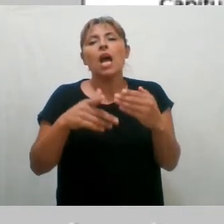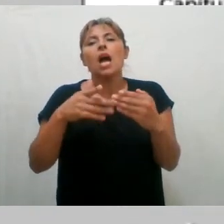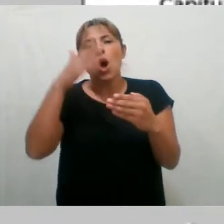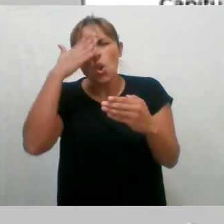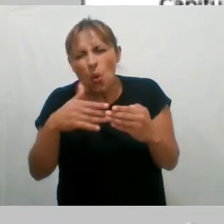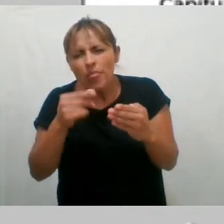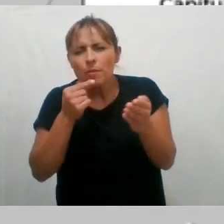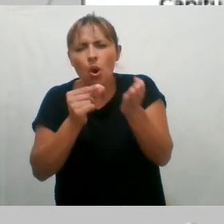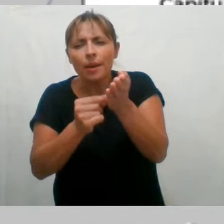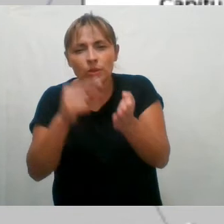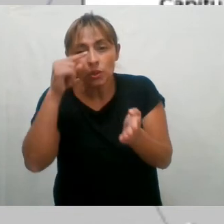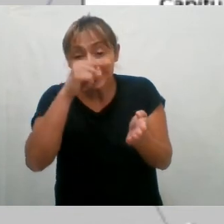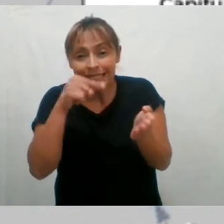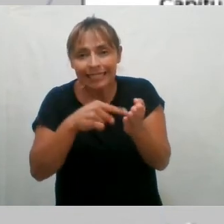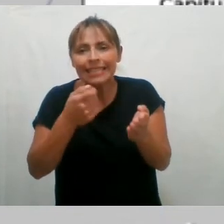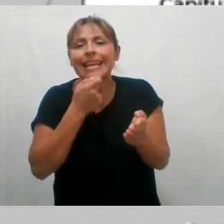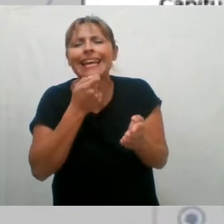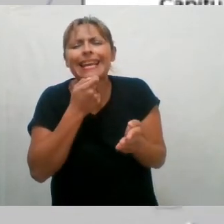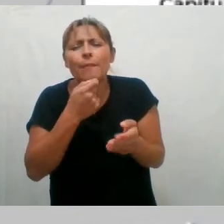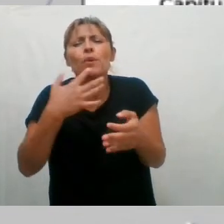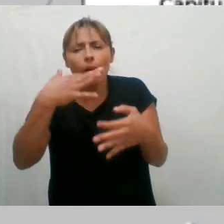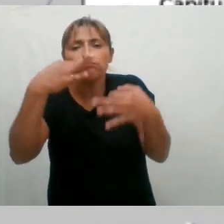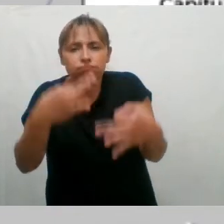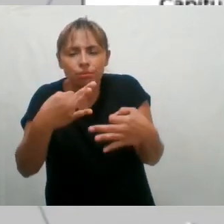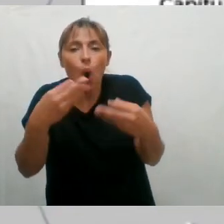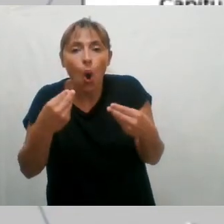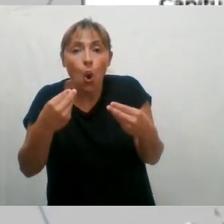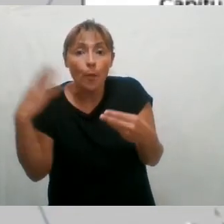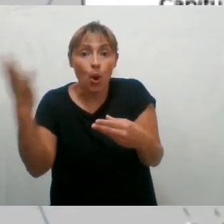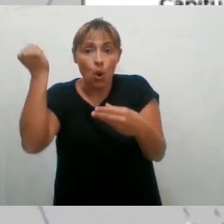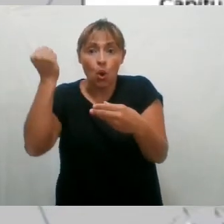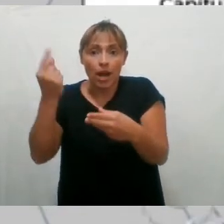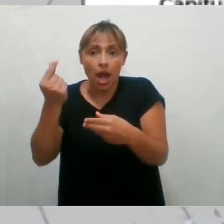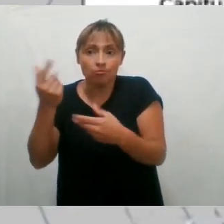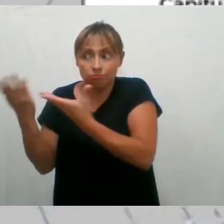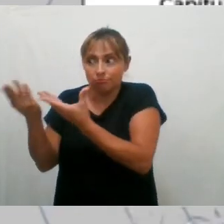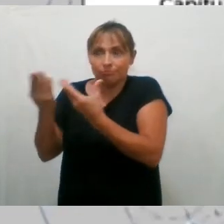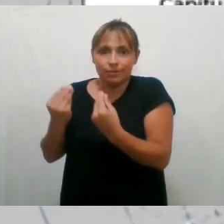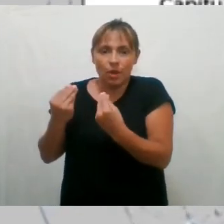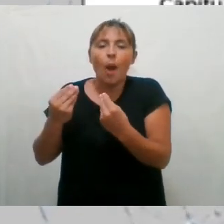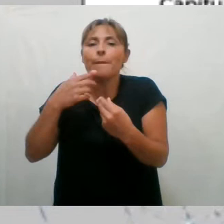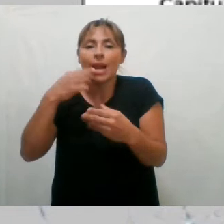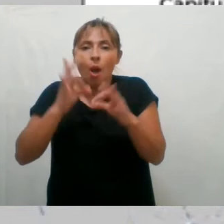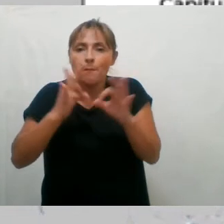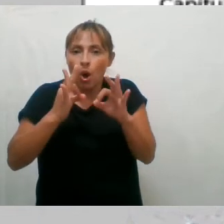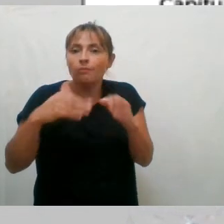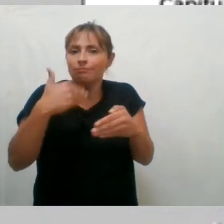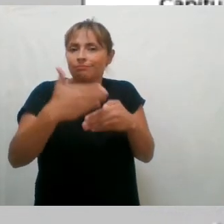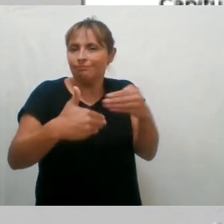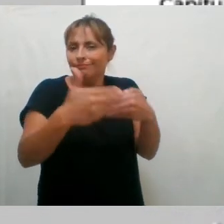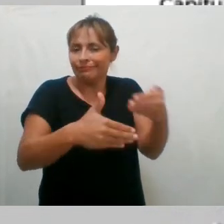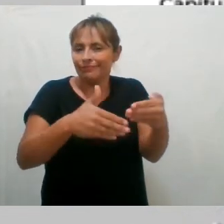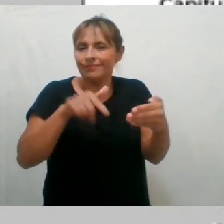concretos cómo hemos logrado llevar adelante algunos financiamientos de determinada idea. Me parece que es de súper utilidad,